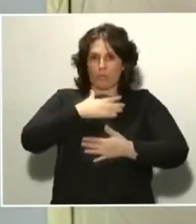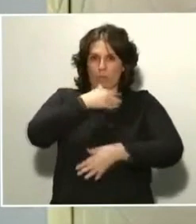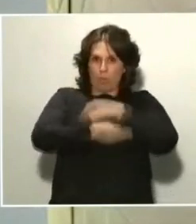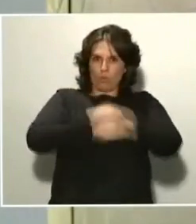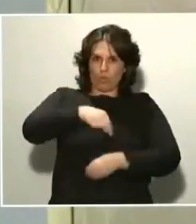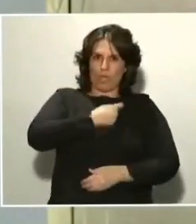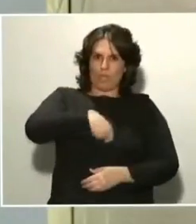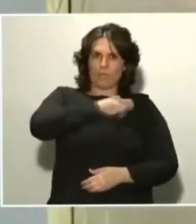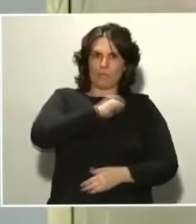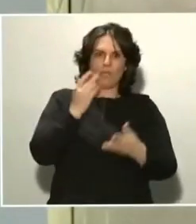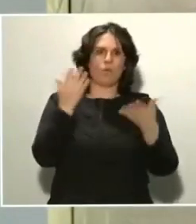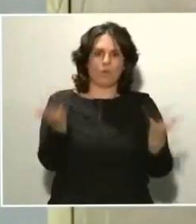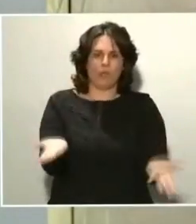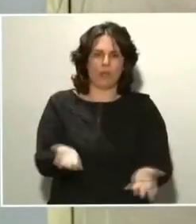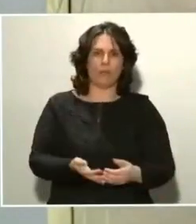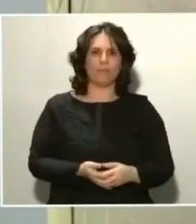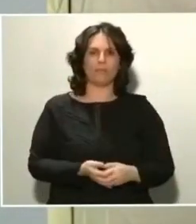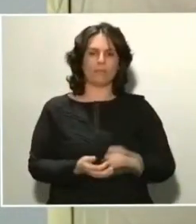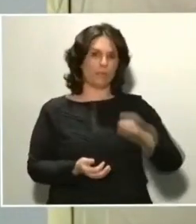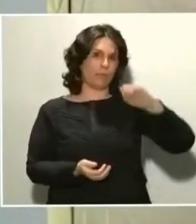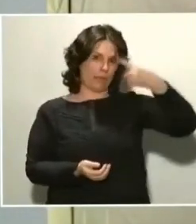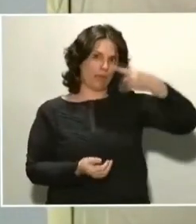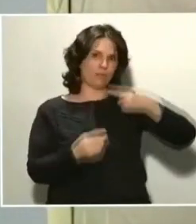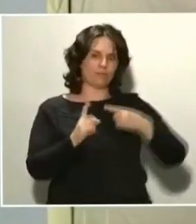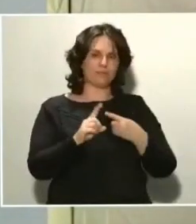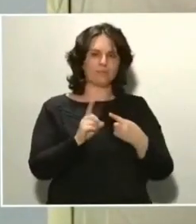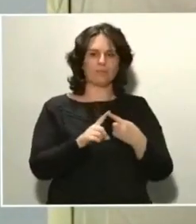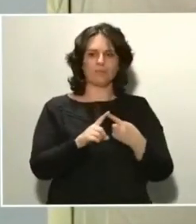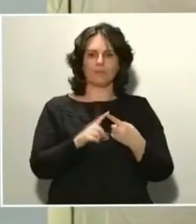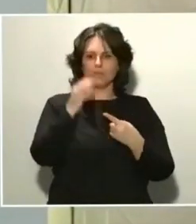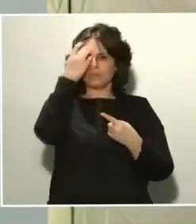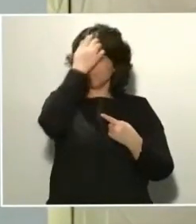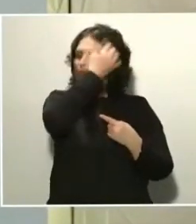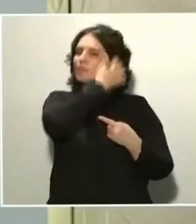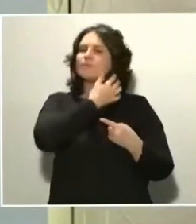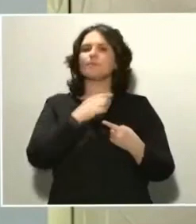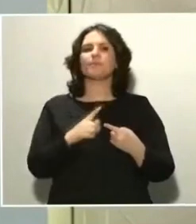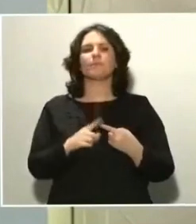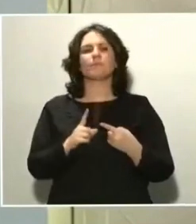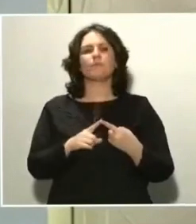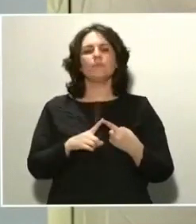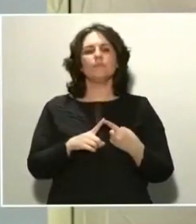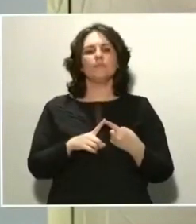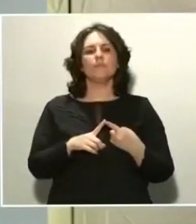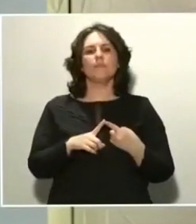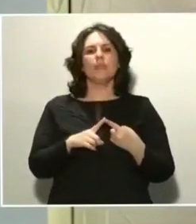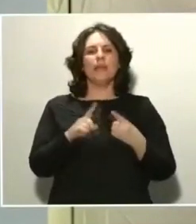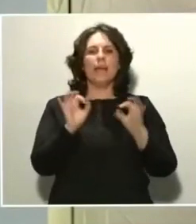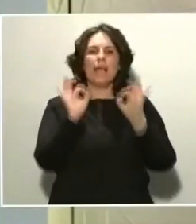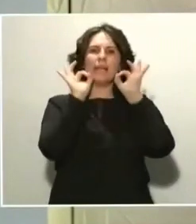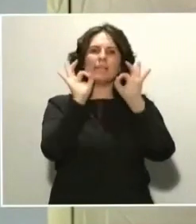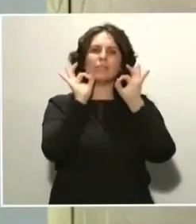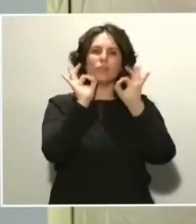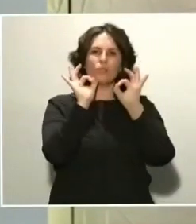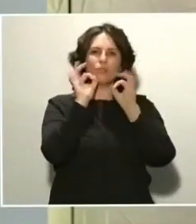determinar cuál es el genoma, es decir, exactamente cuáles son los genes del virus.